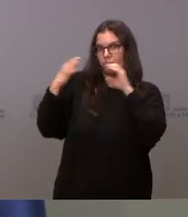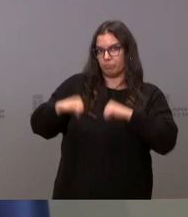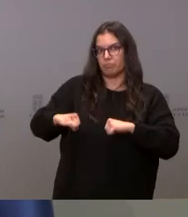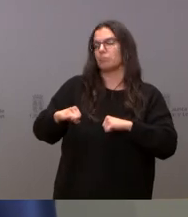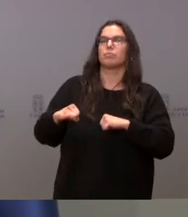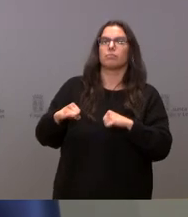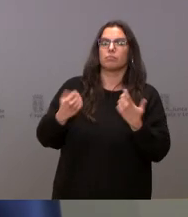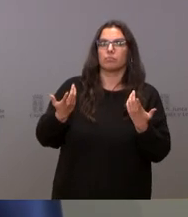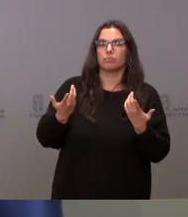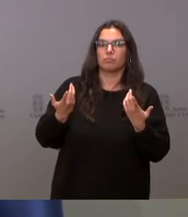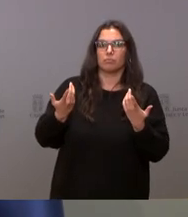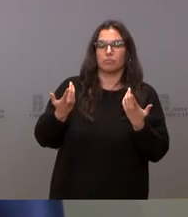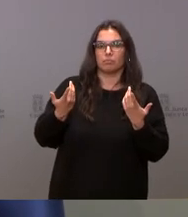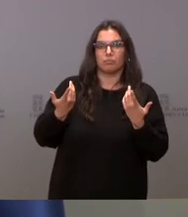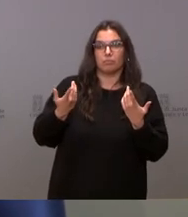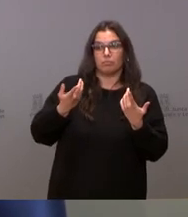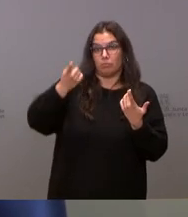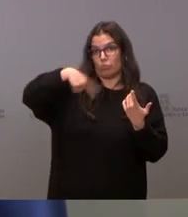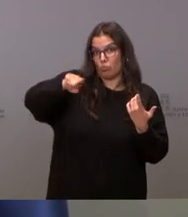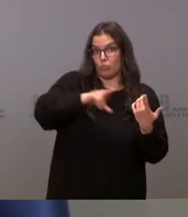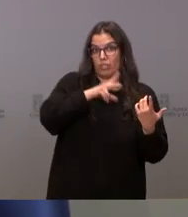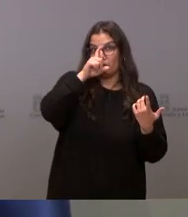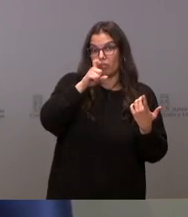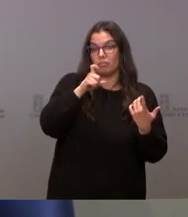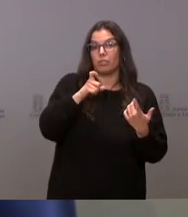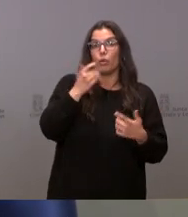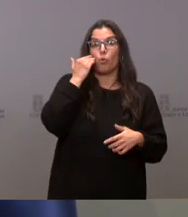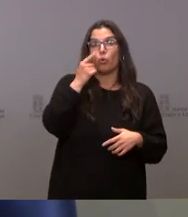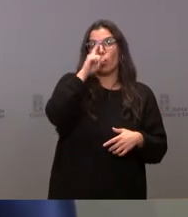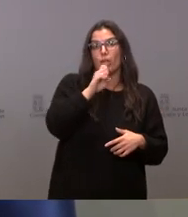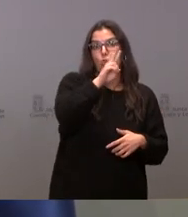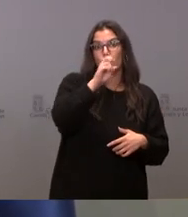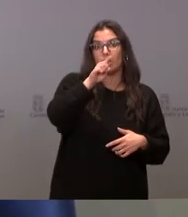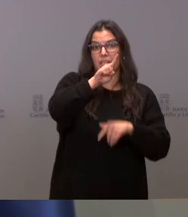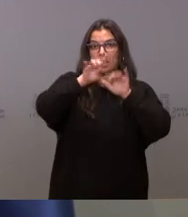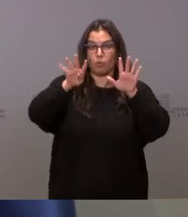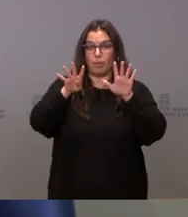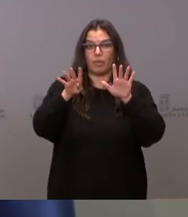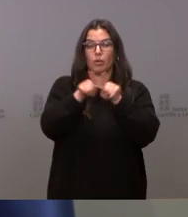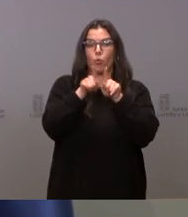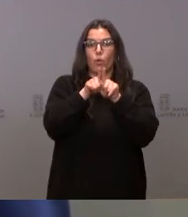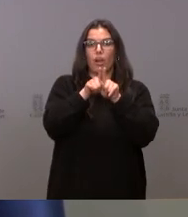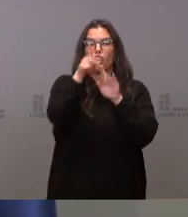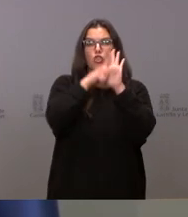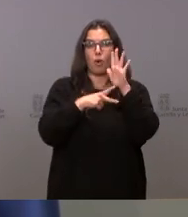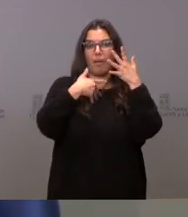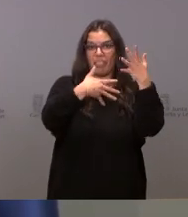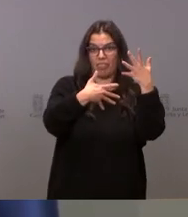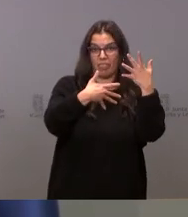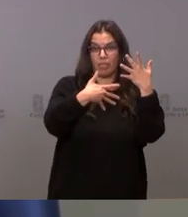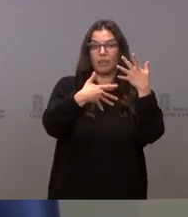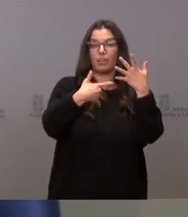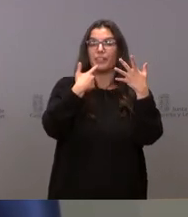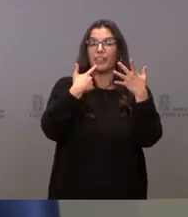firmaron, todos ustedes recordarán, en junio de 2019, un decálogo previo en el cual se decía que,